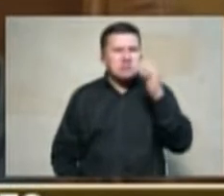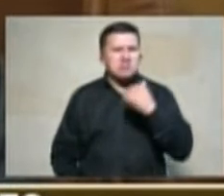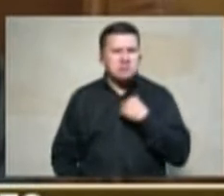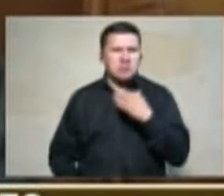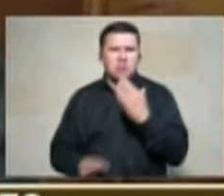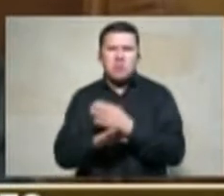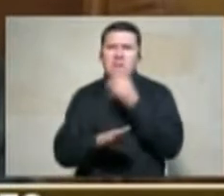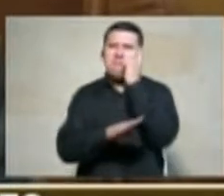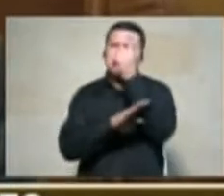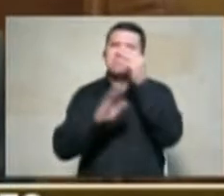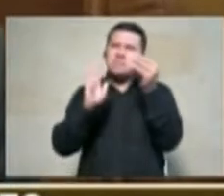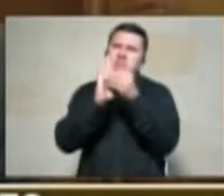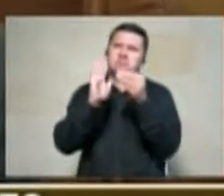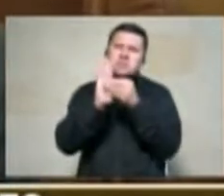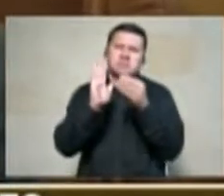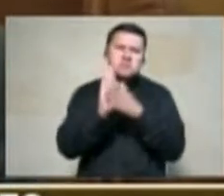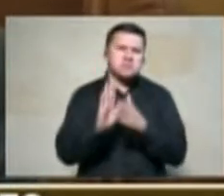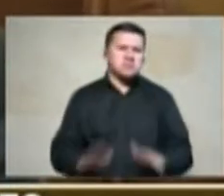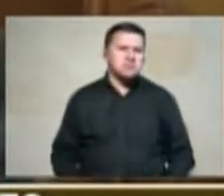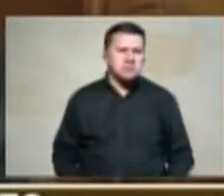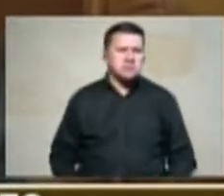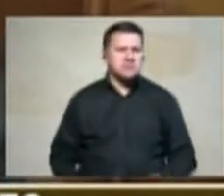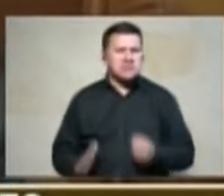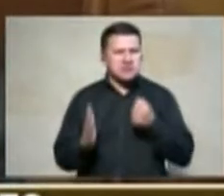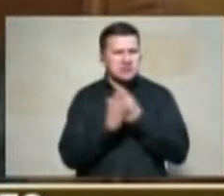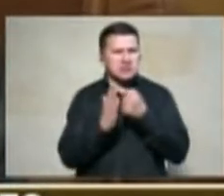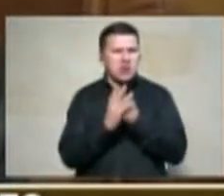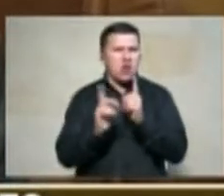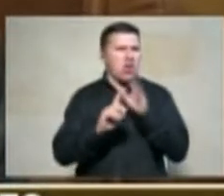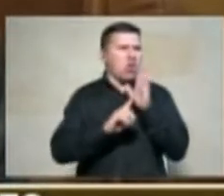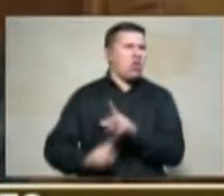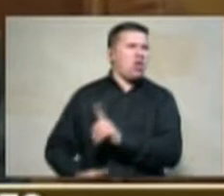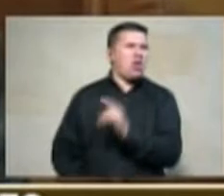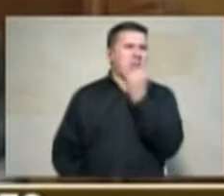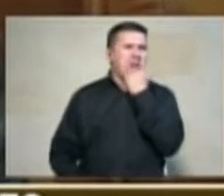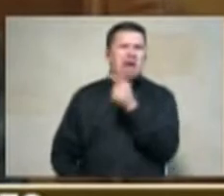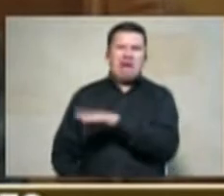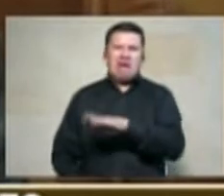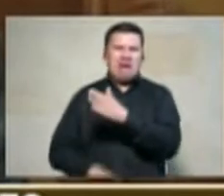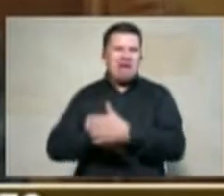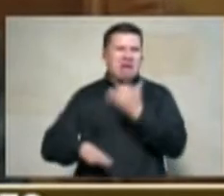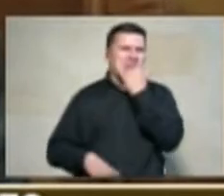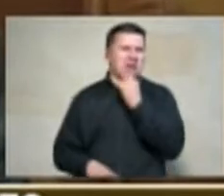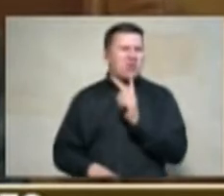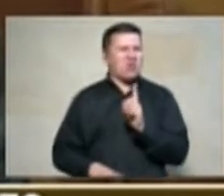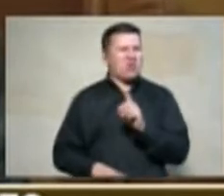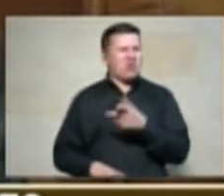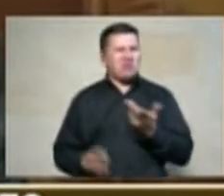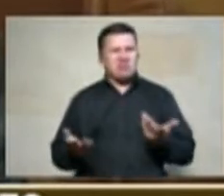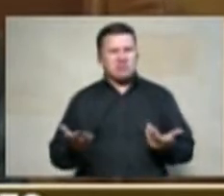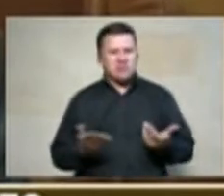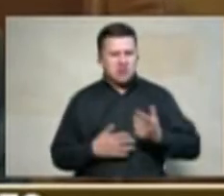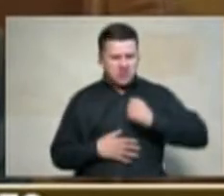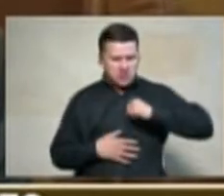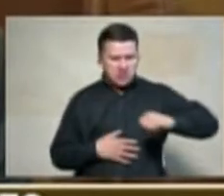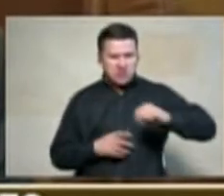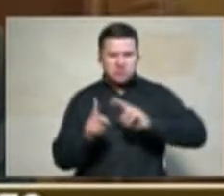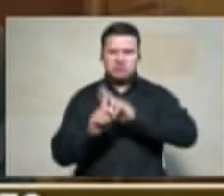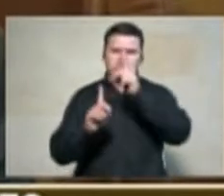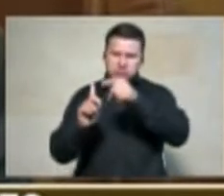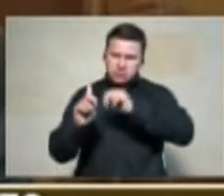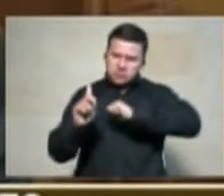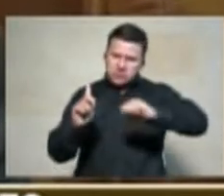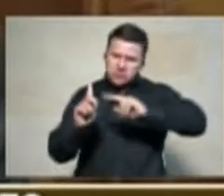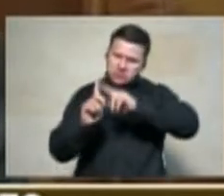de desacreditar de descalificar los derechos de las víctimas sobre todo los derechos de millones